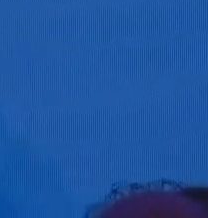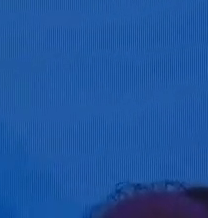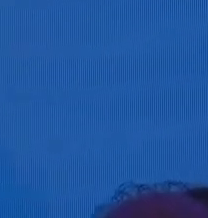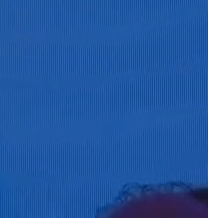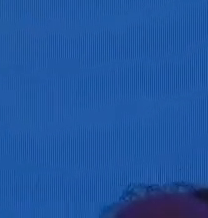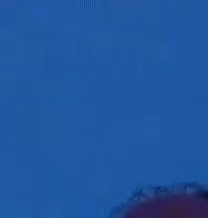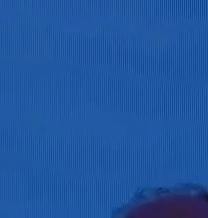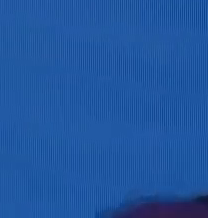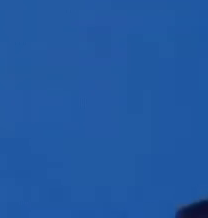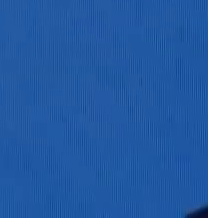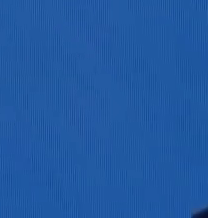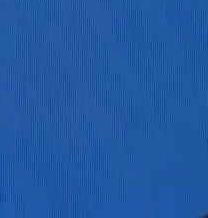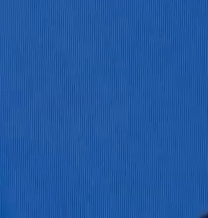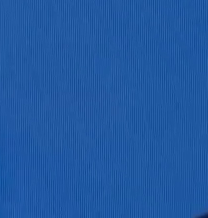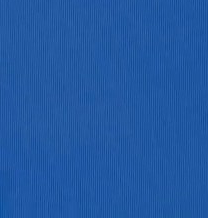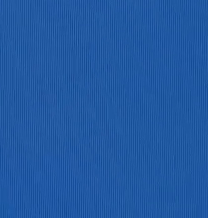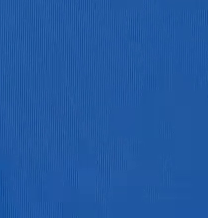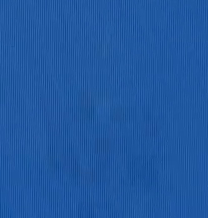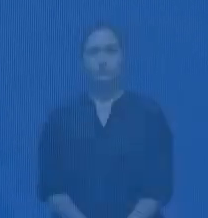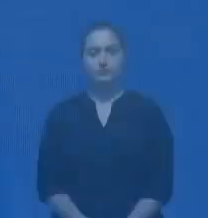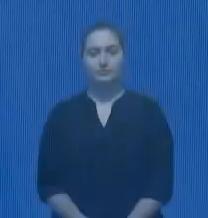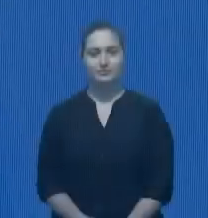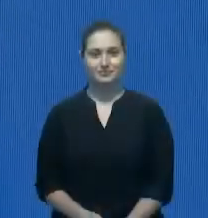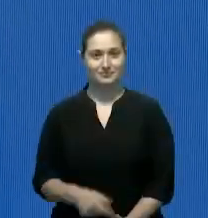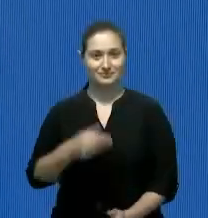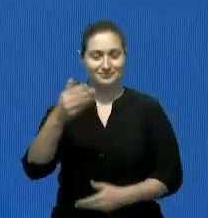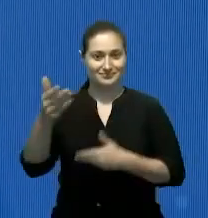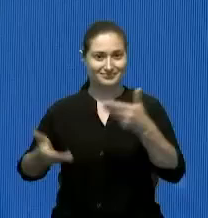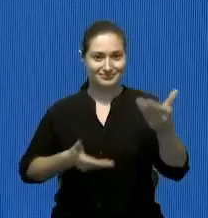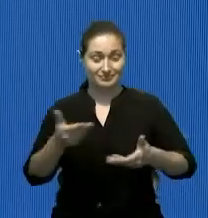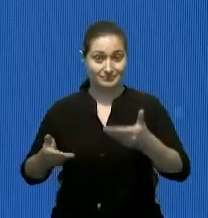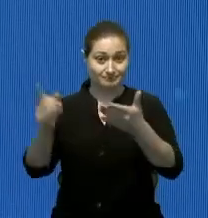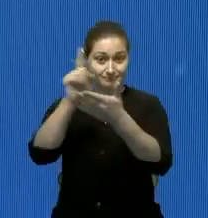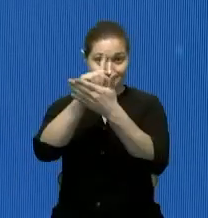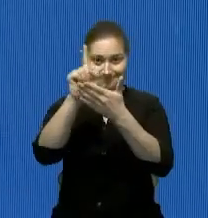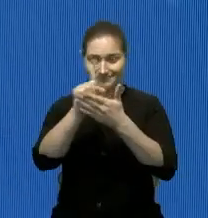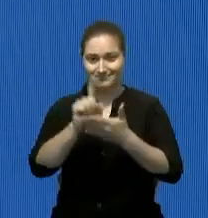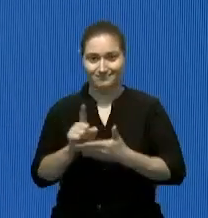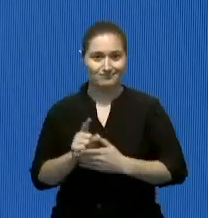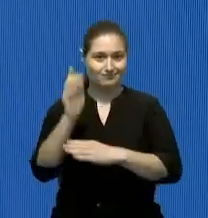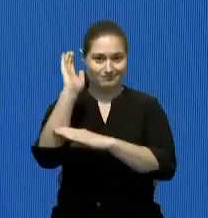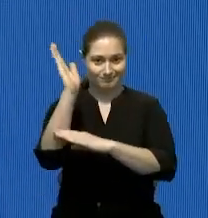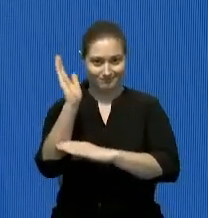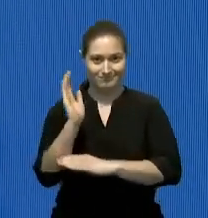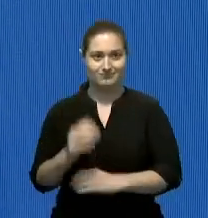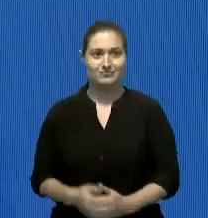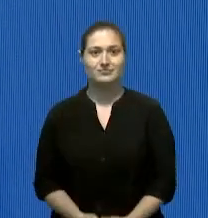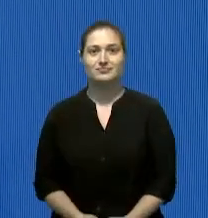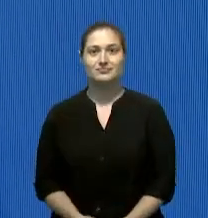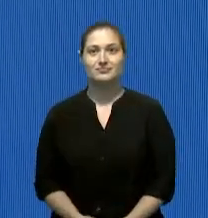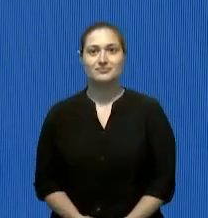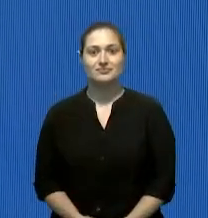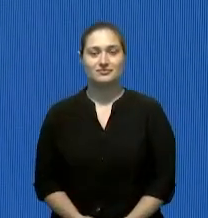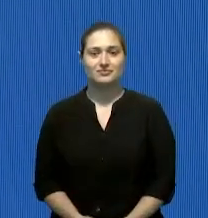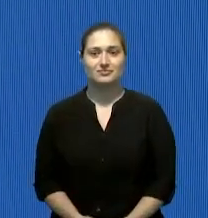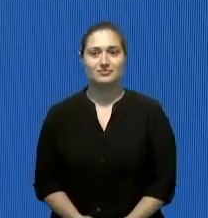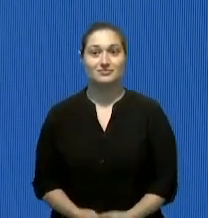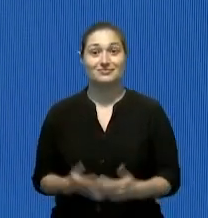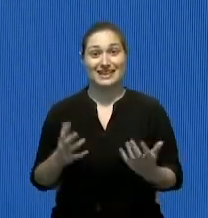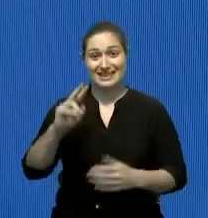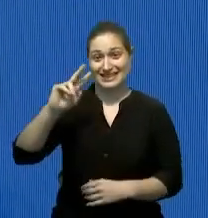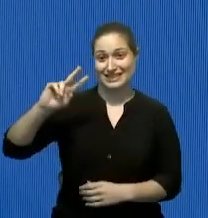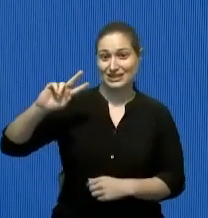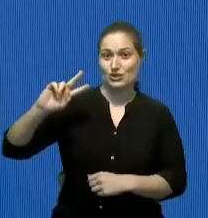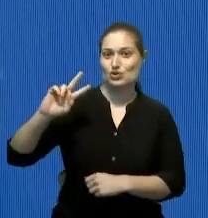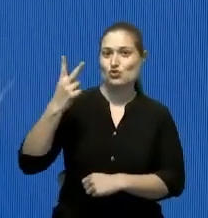Muchas gracias. Bienvenido a la semanal desde New York. Es la segunda vez que la hacemos aquí